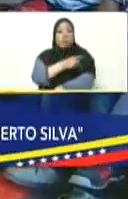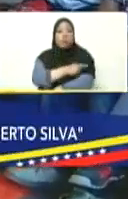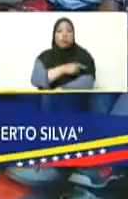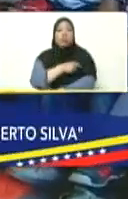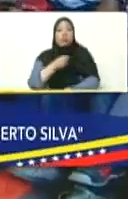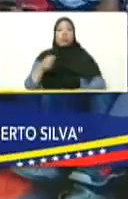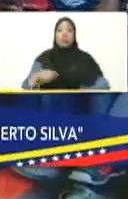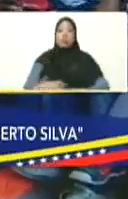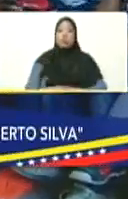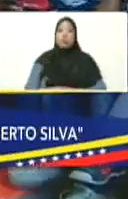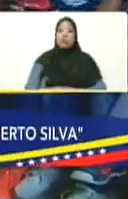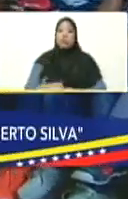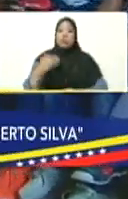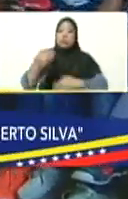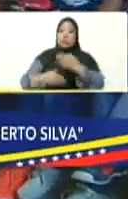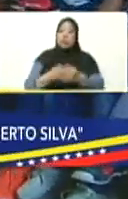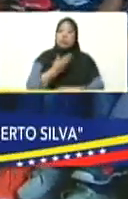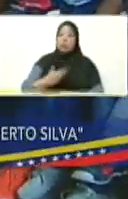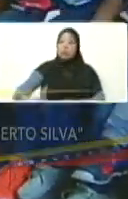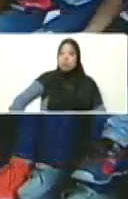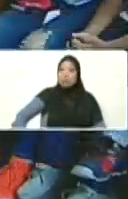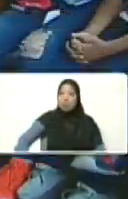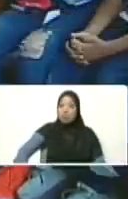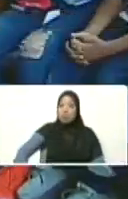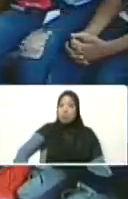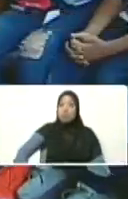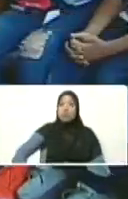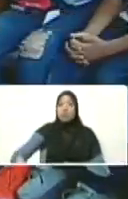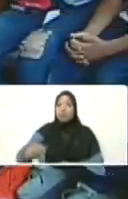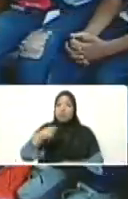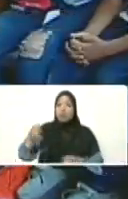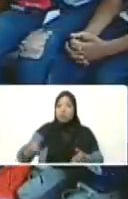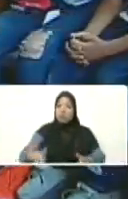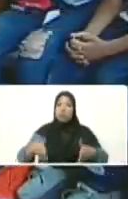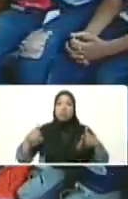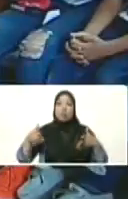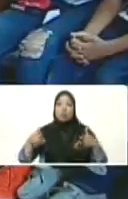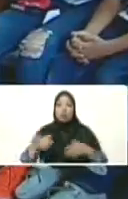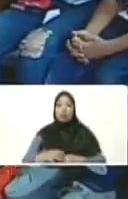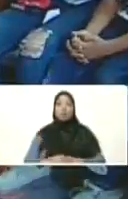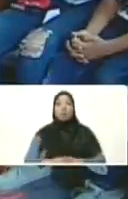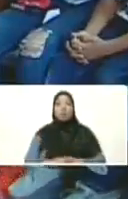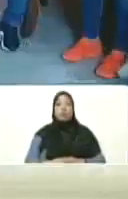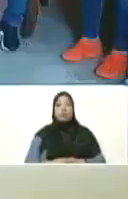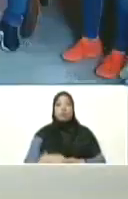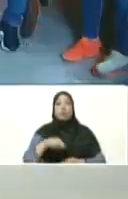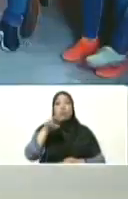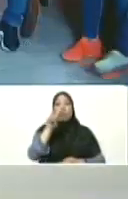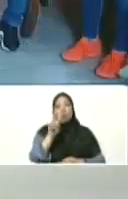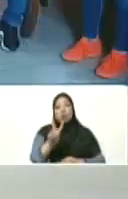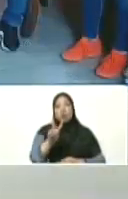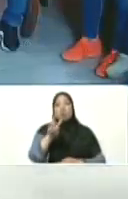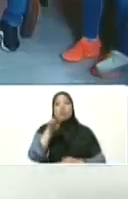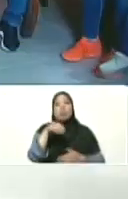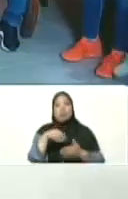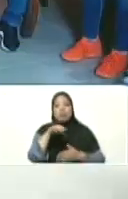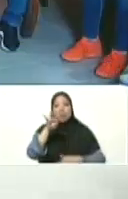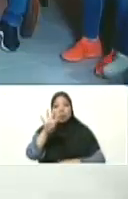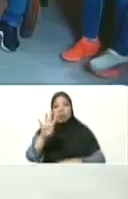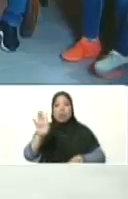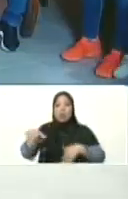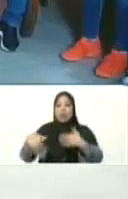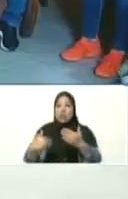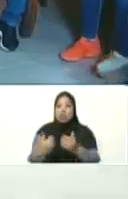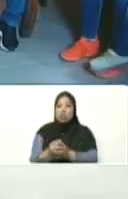adelante mi comandante presidente que vamos rumbo a la victoria para el 2024 y más allá para el 2030